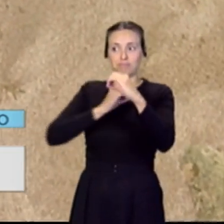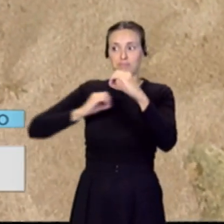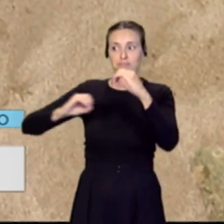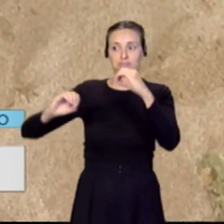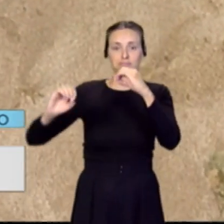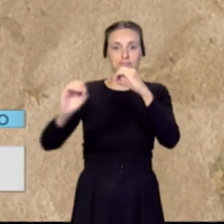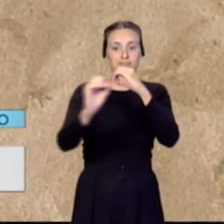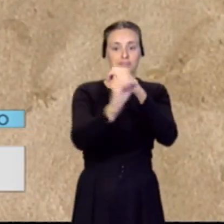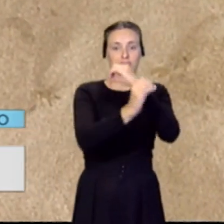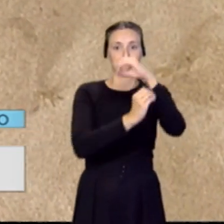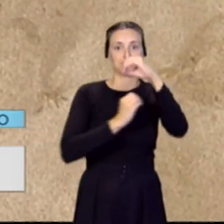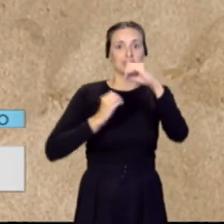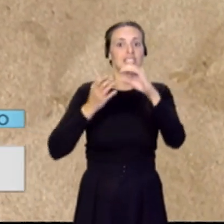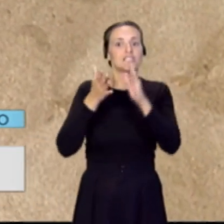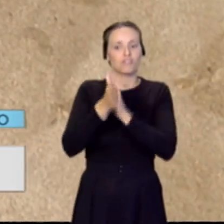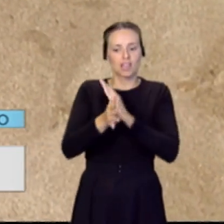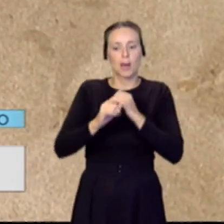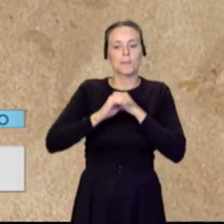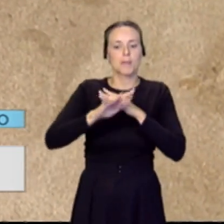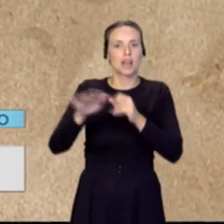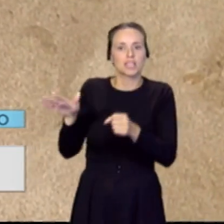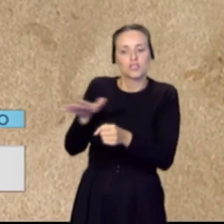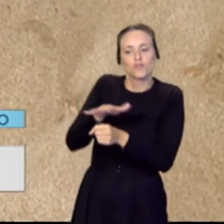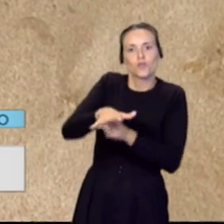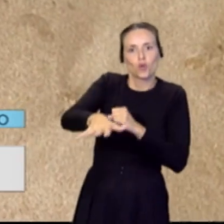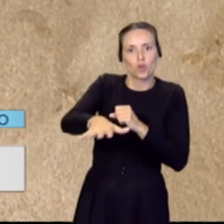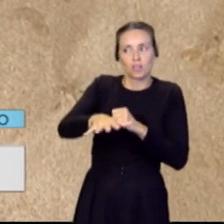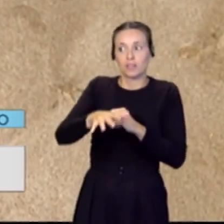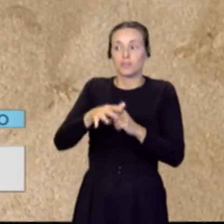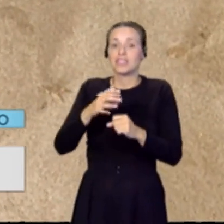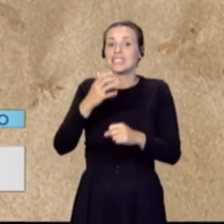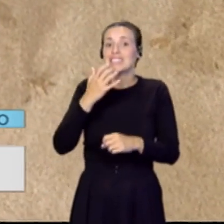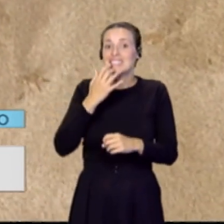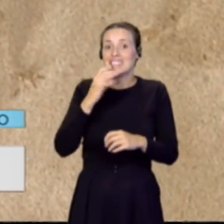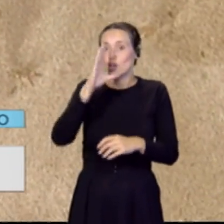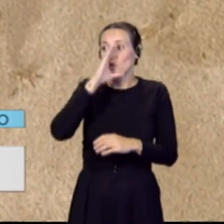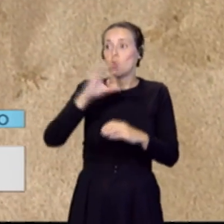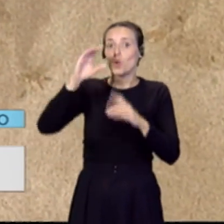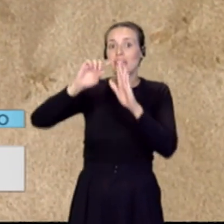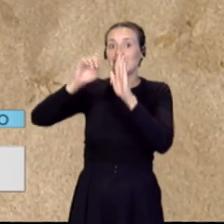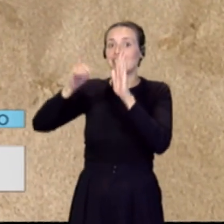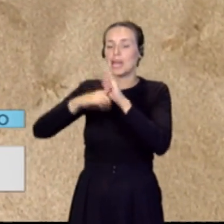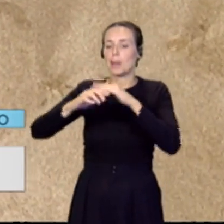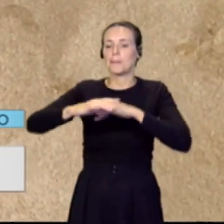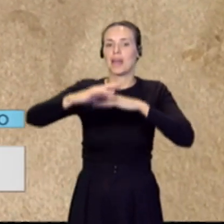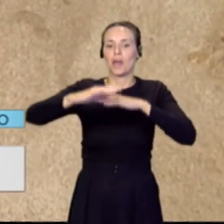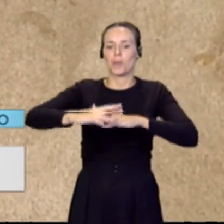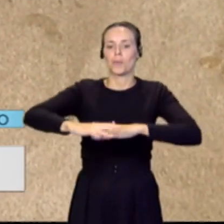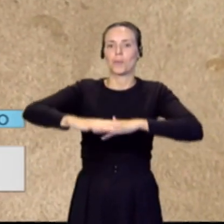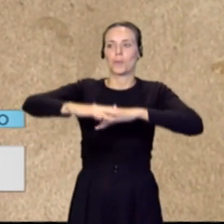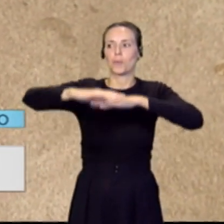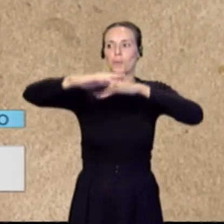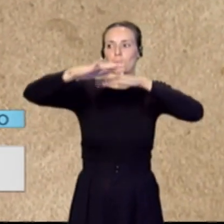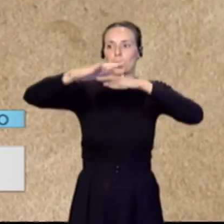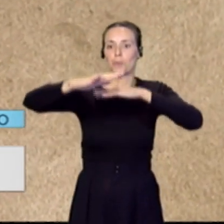sobre las mareas, que es lo que provoca que se produzcan. Esas mareas son más amplias cuando la Luna está en luna llena, en esta posición, o